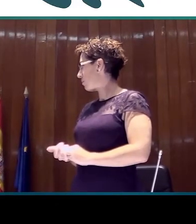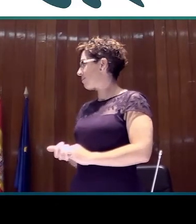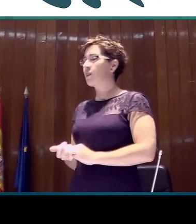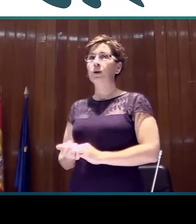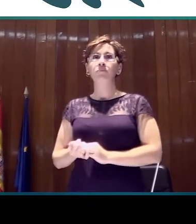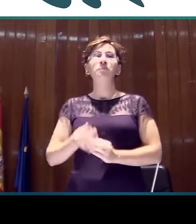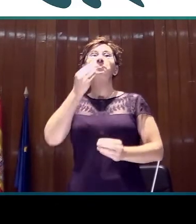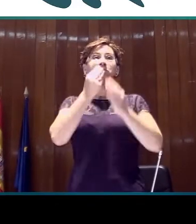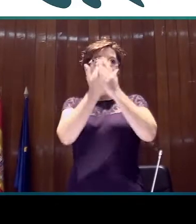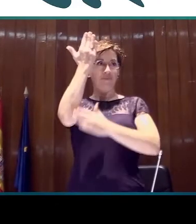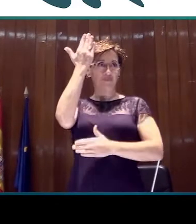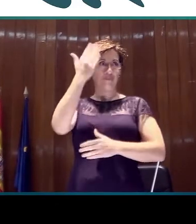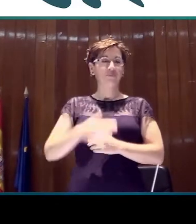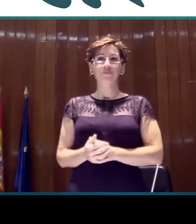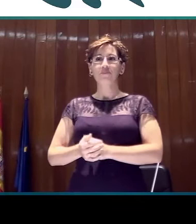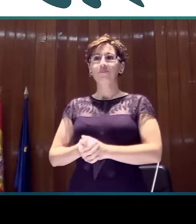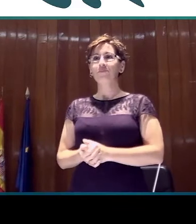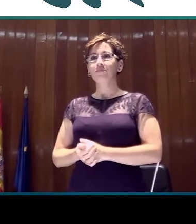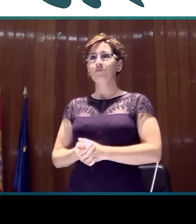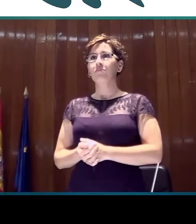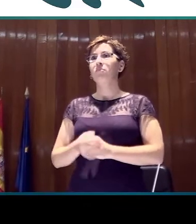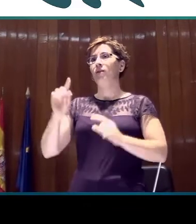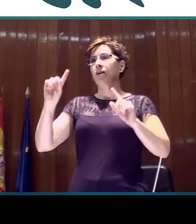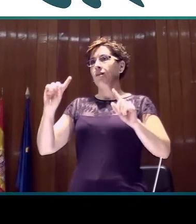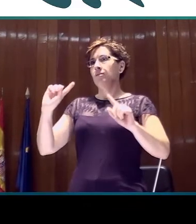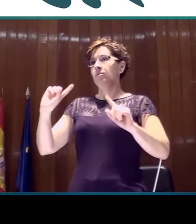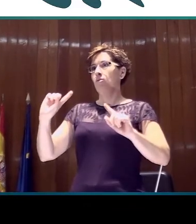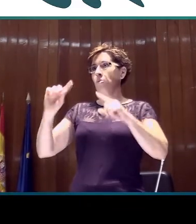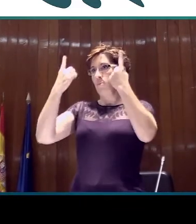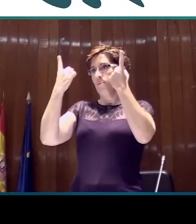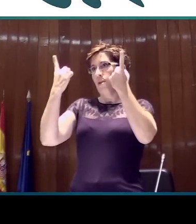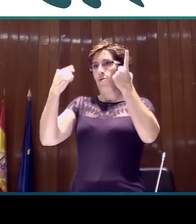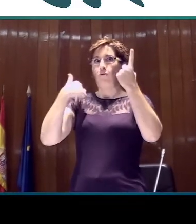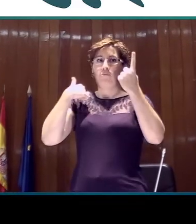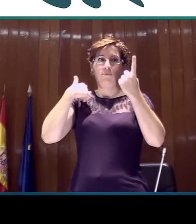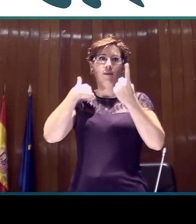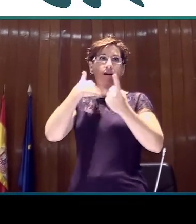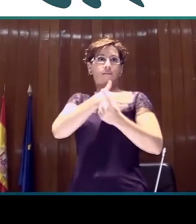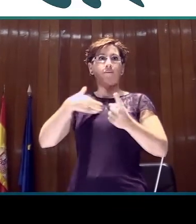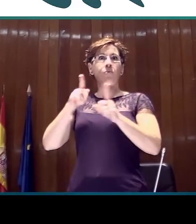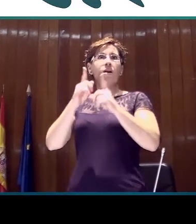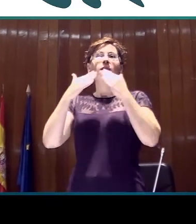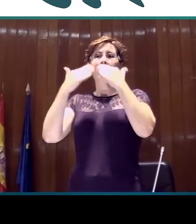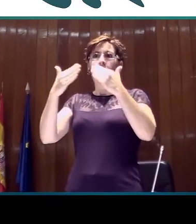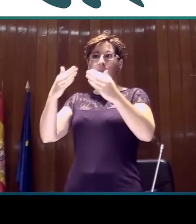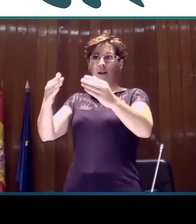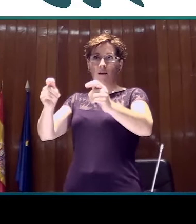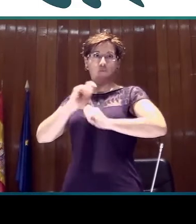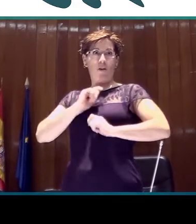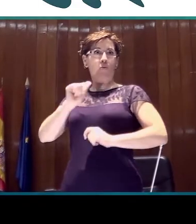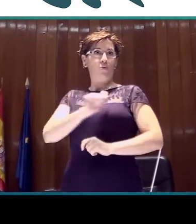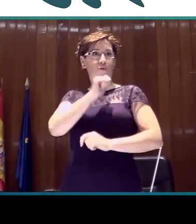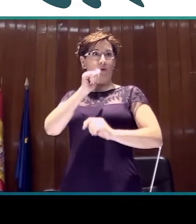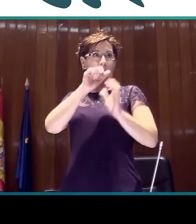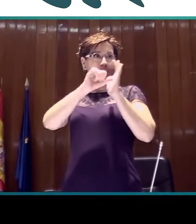Buenos días. En primer lugar, quisiera agradecer la oportunidad que me ofrece el CENERSE para participar